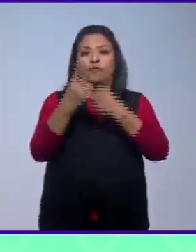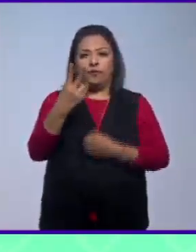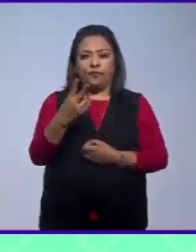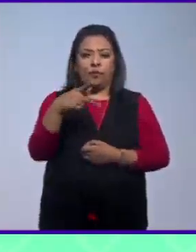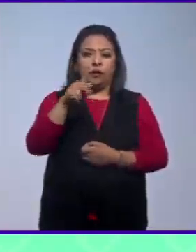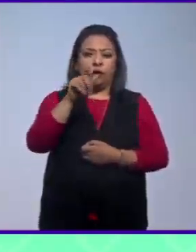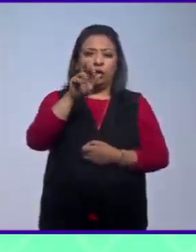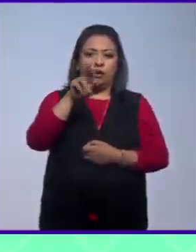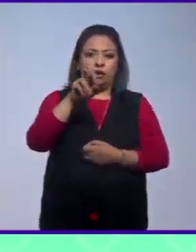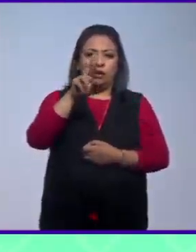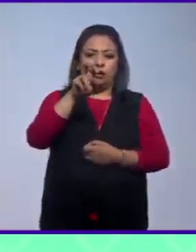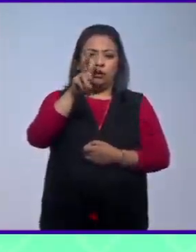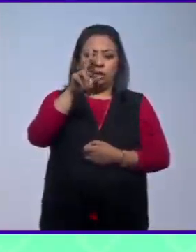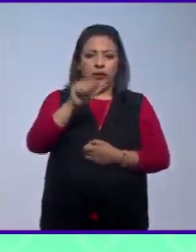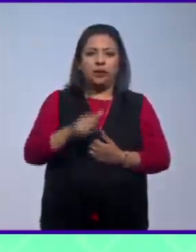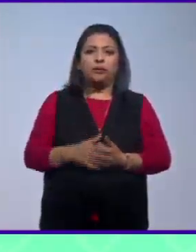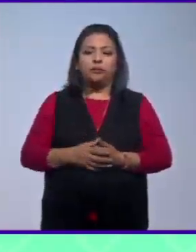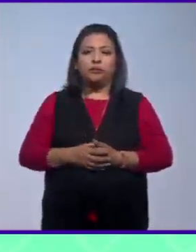Karen Rivera.